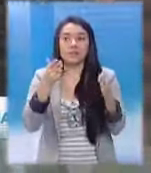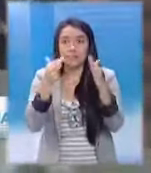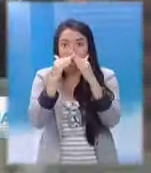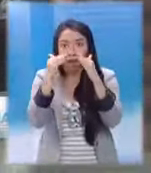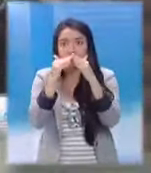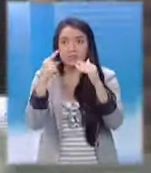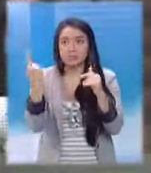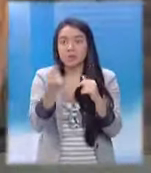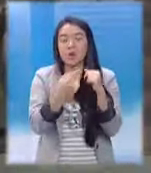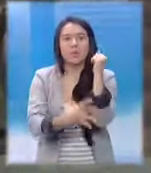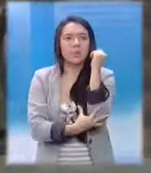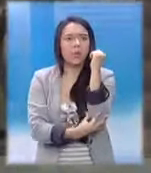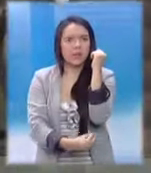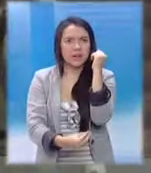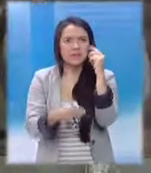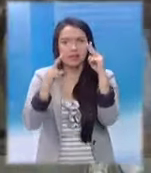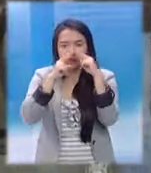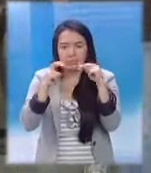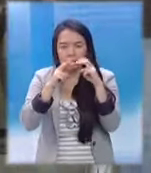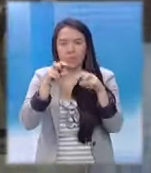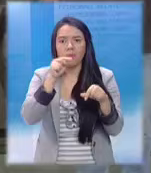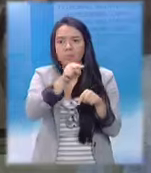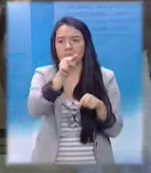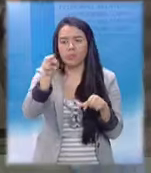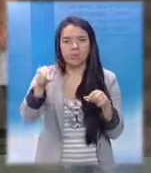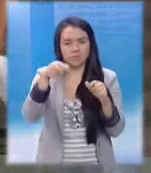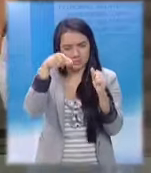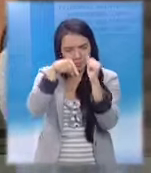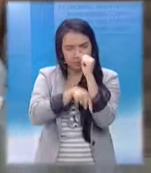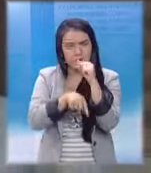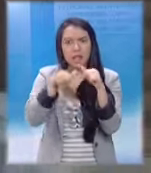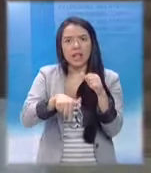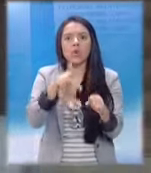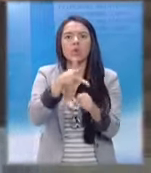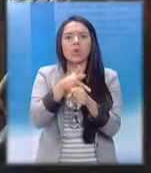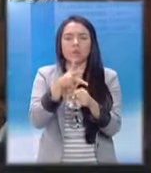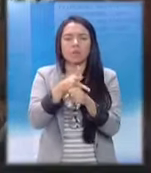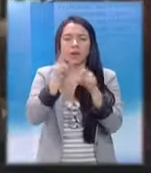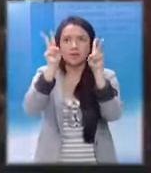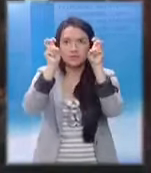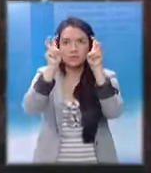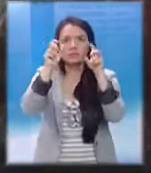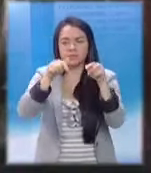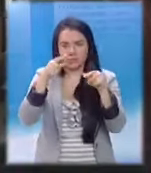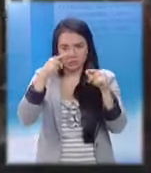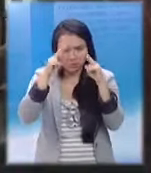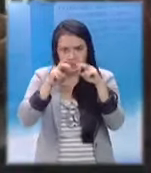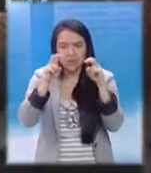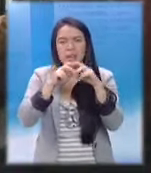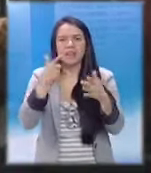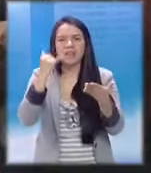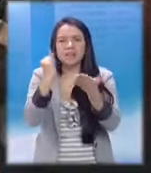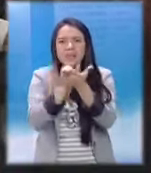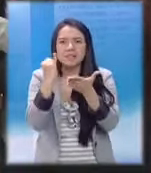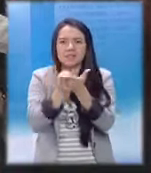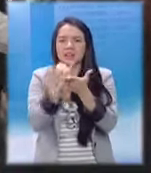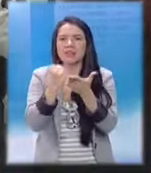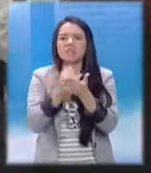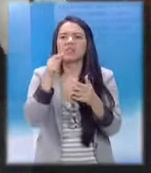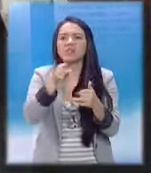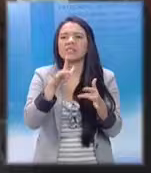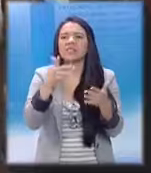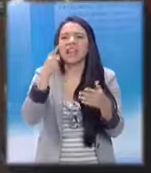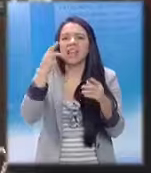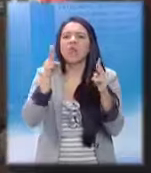Luego tomaron el tema de seguridad y los análisis institucionales legales. Antes se decía que la inversión en